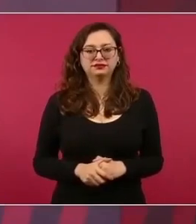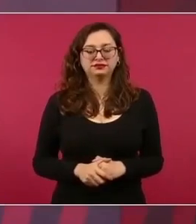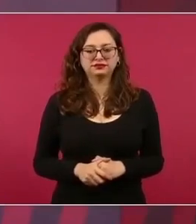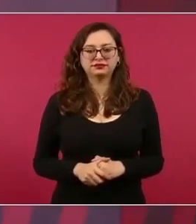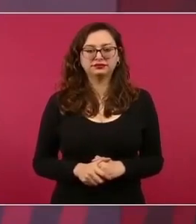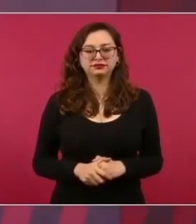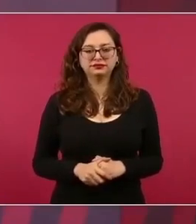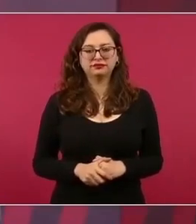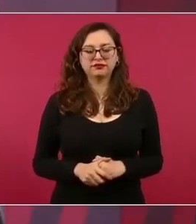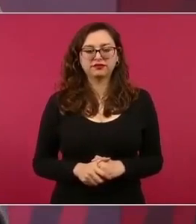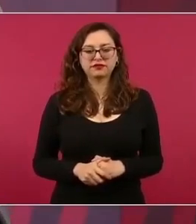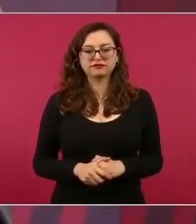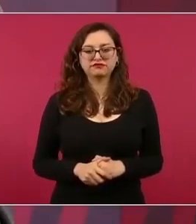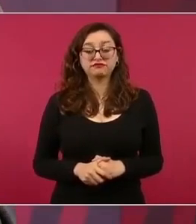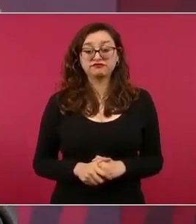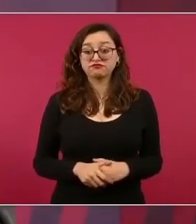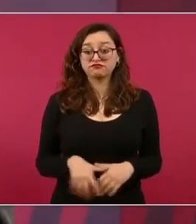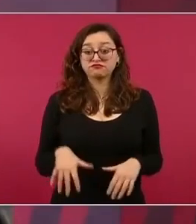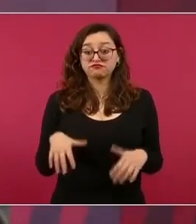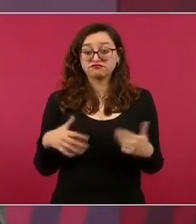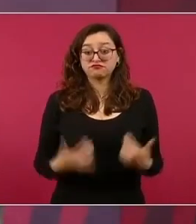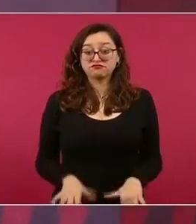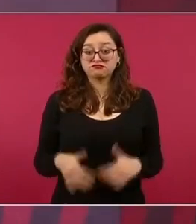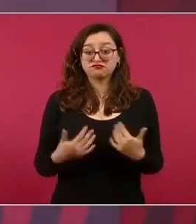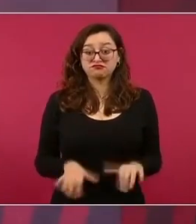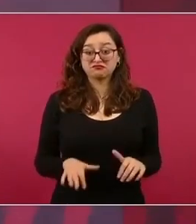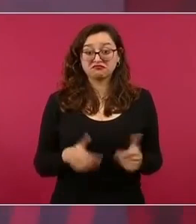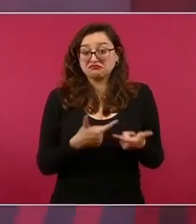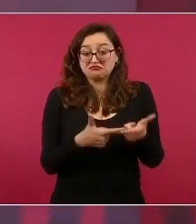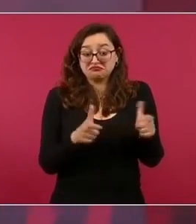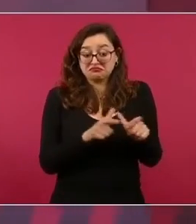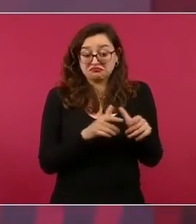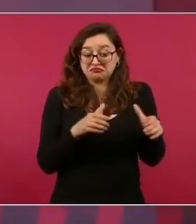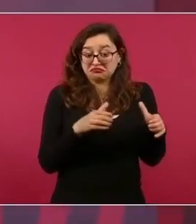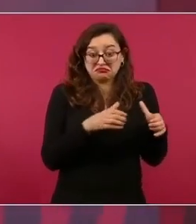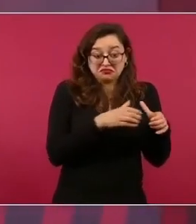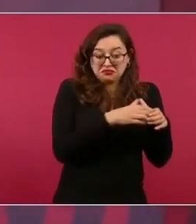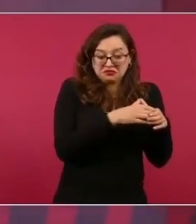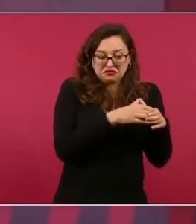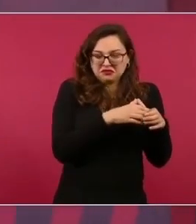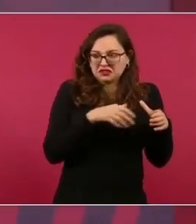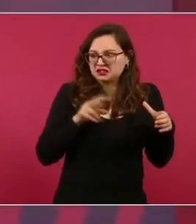Son sectores conservadores,